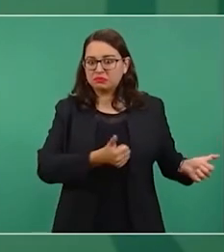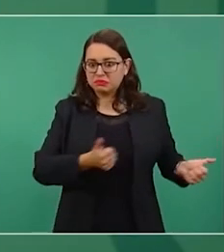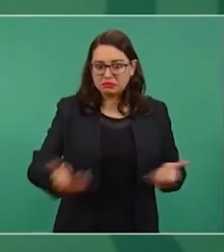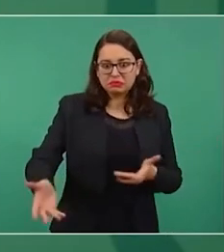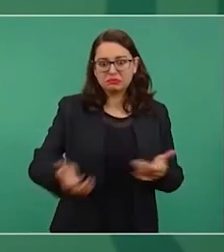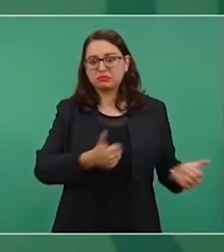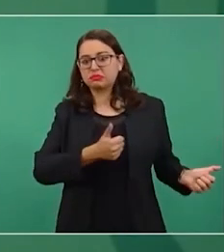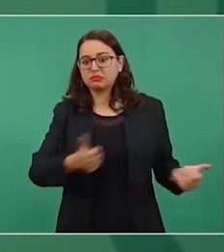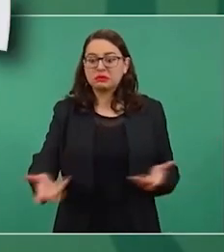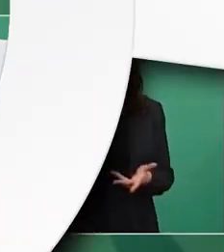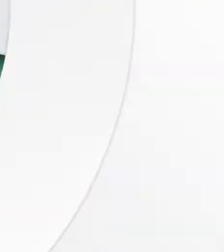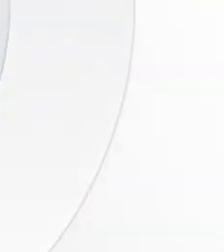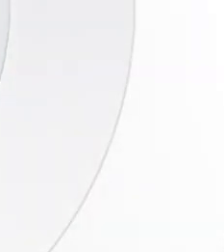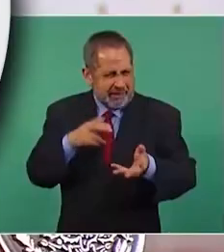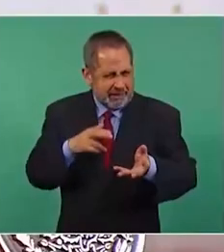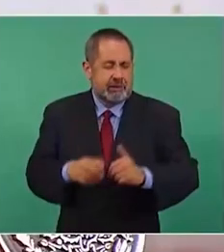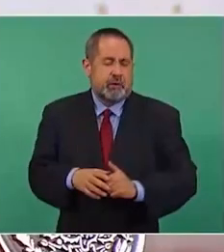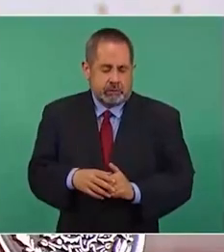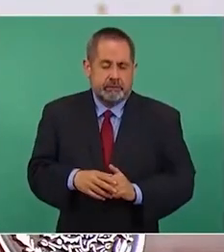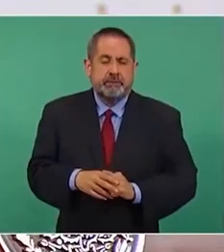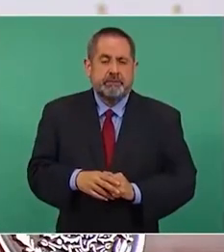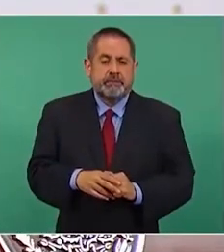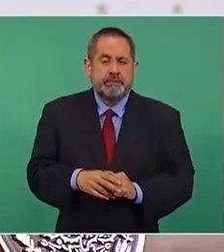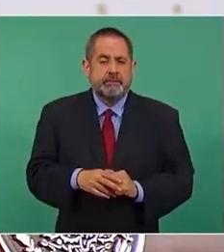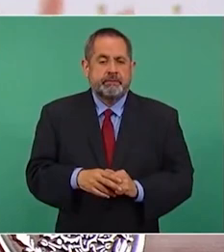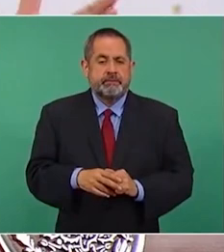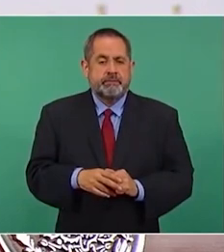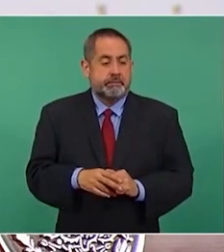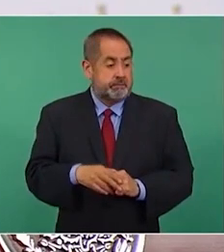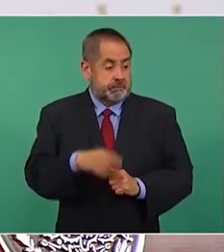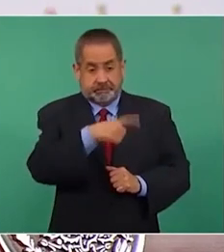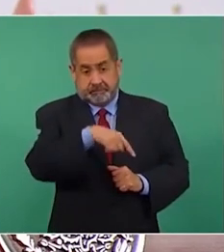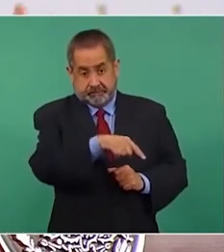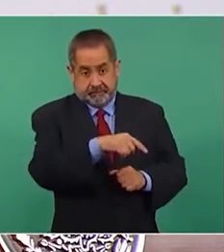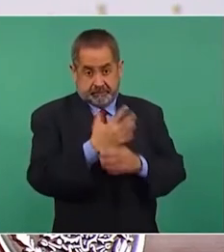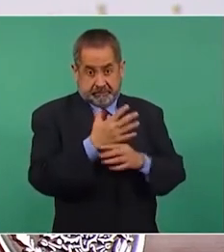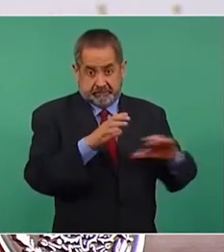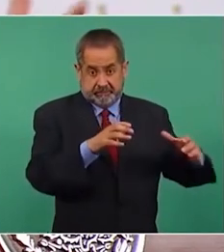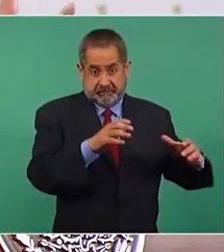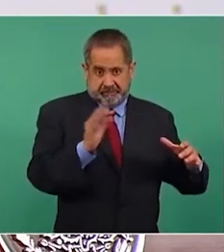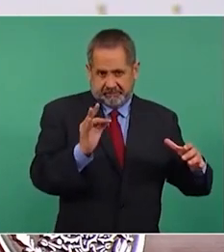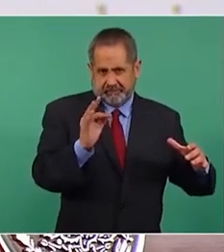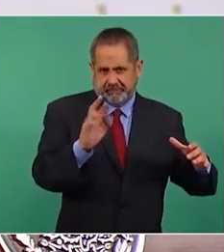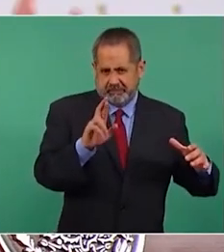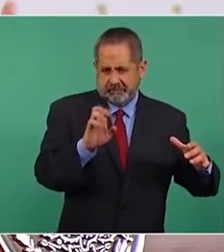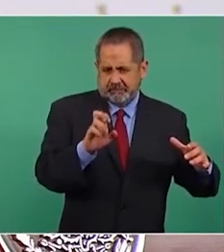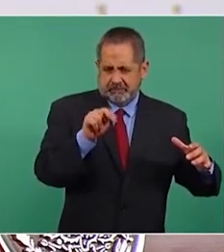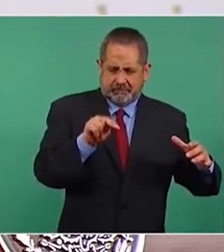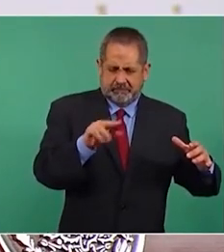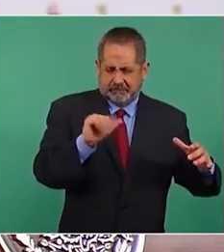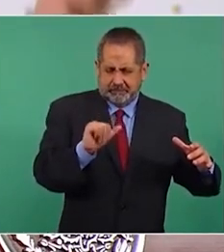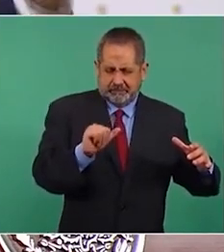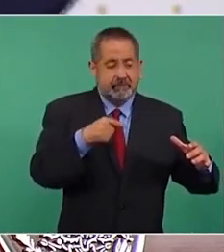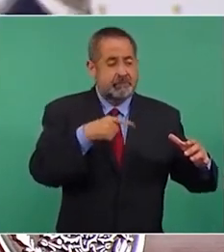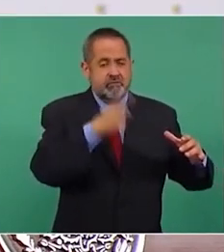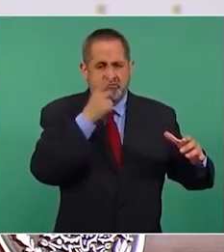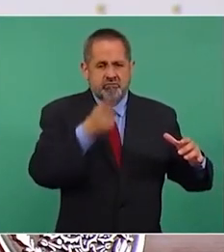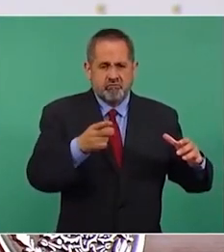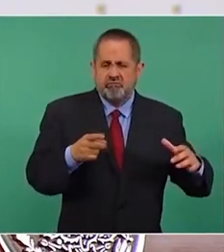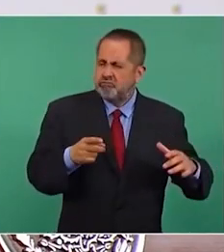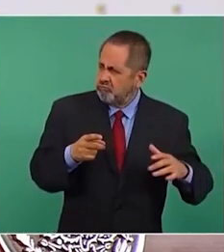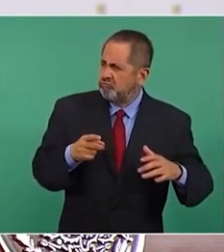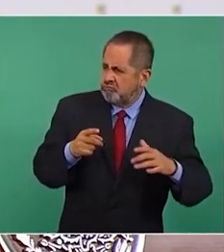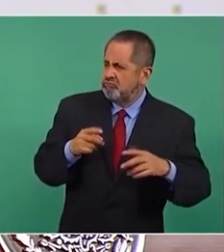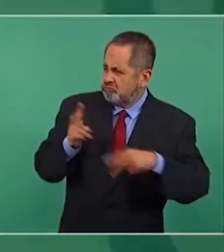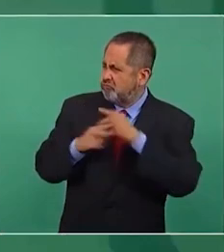de nuevo el agua y decían que iban a participar